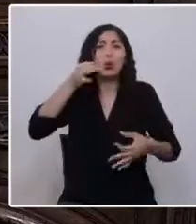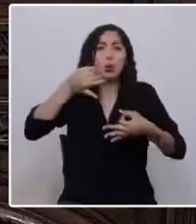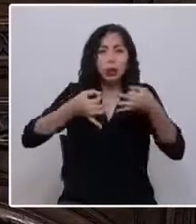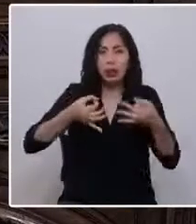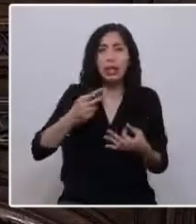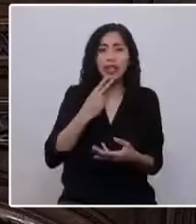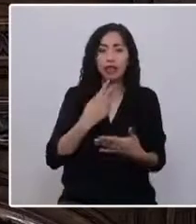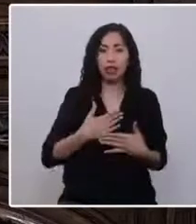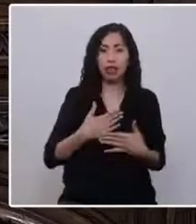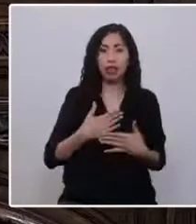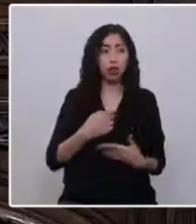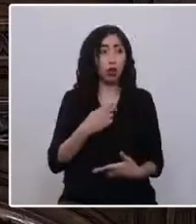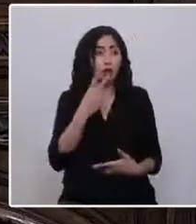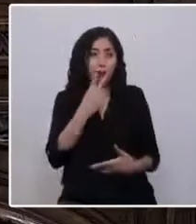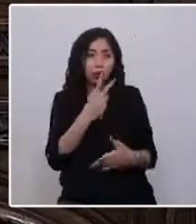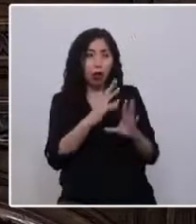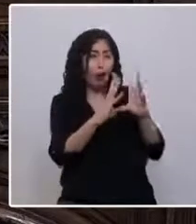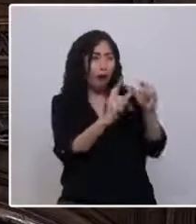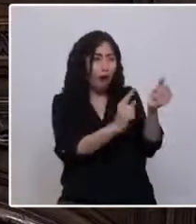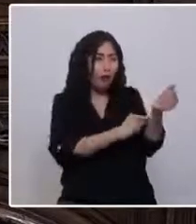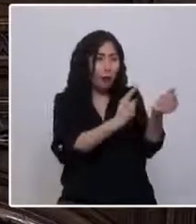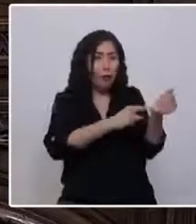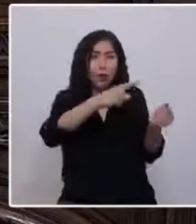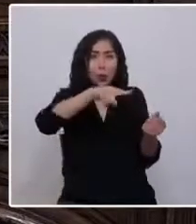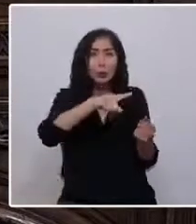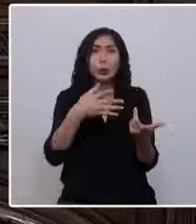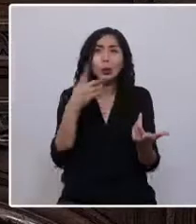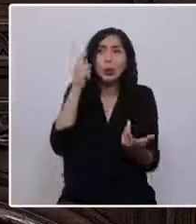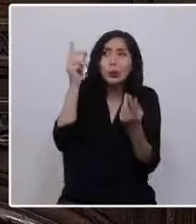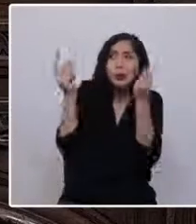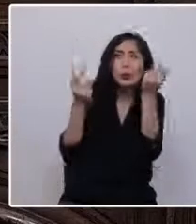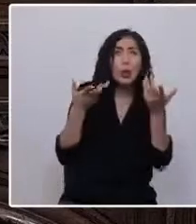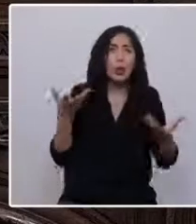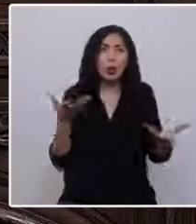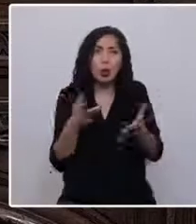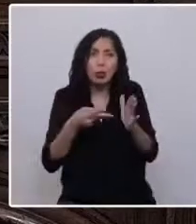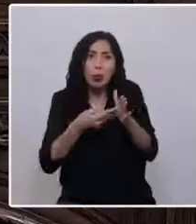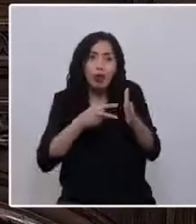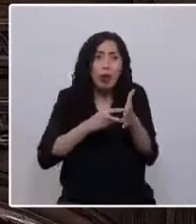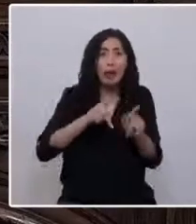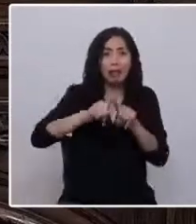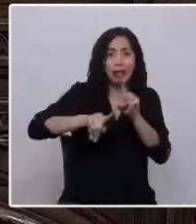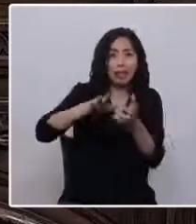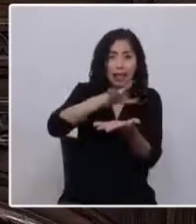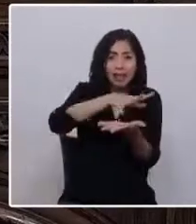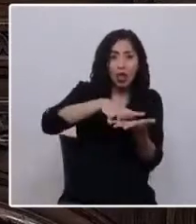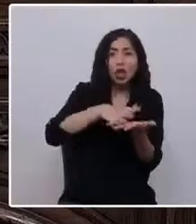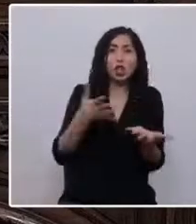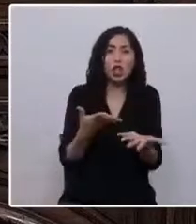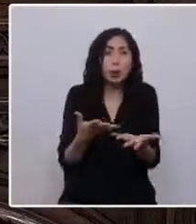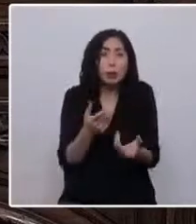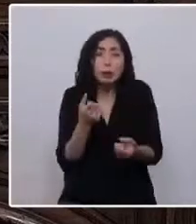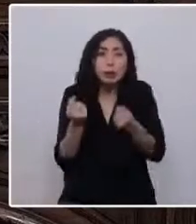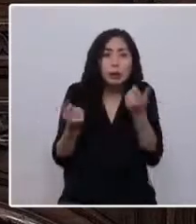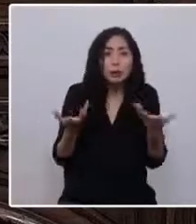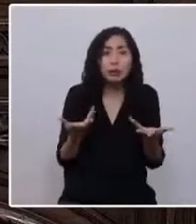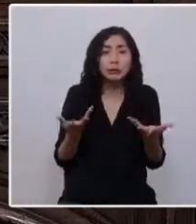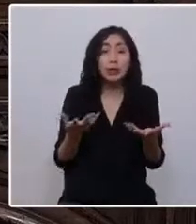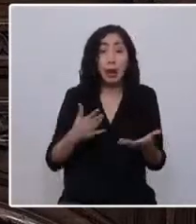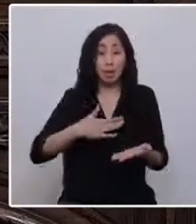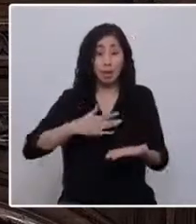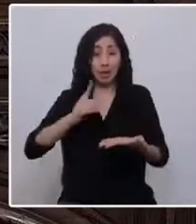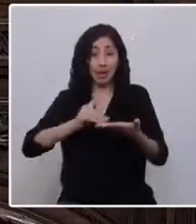familia se las tienen que ingeniar para sortear las dificultades que existen en los territorios rurales. En mi distrito, la